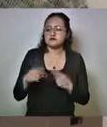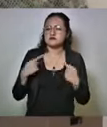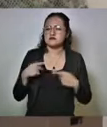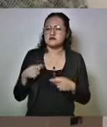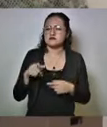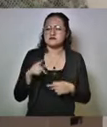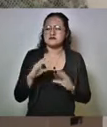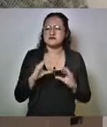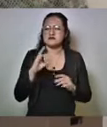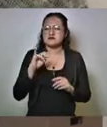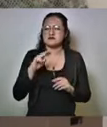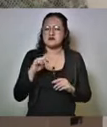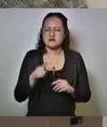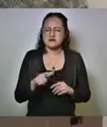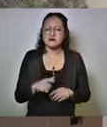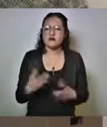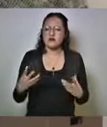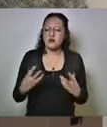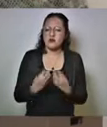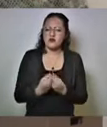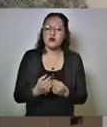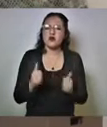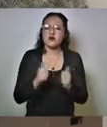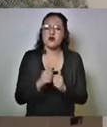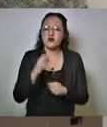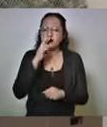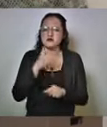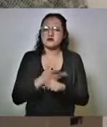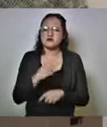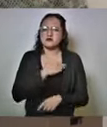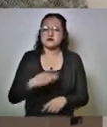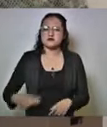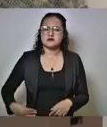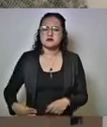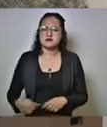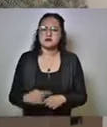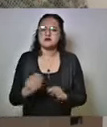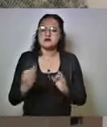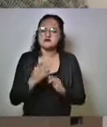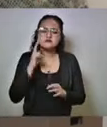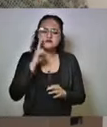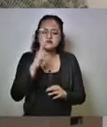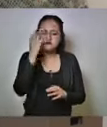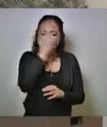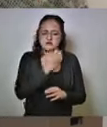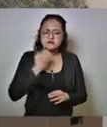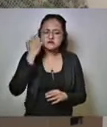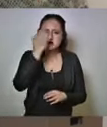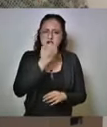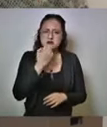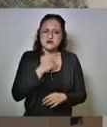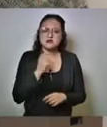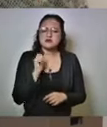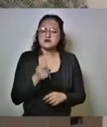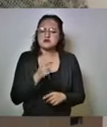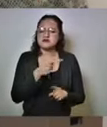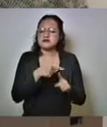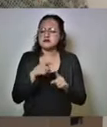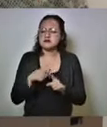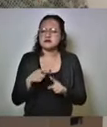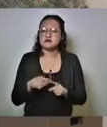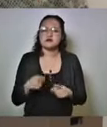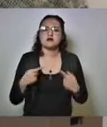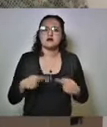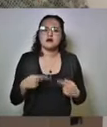presentó en conjunto con la autoridad municipal hacerle evaluación de los daños para poder